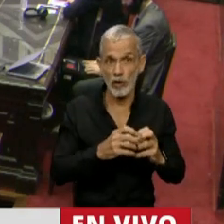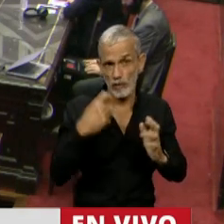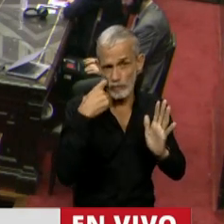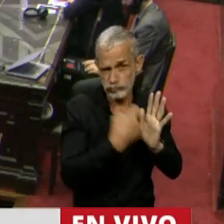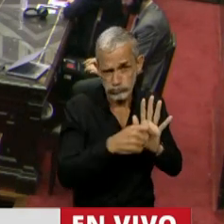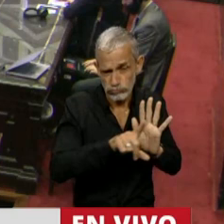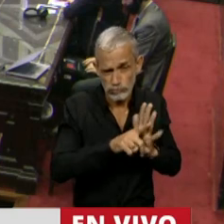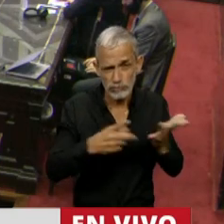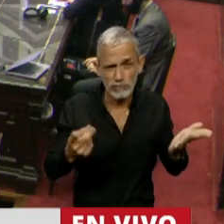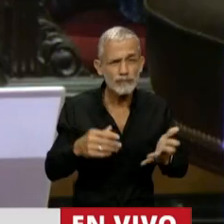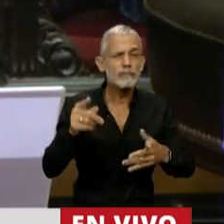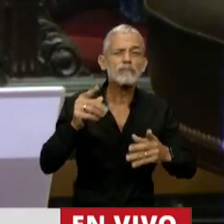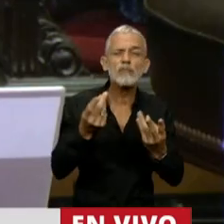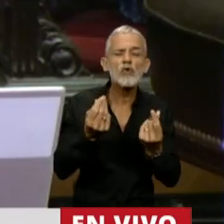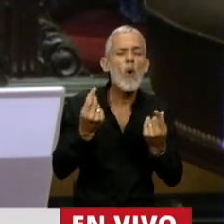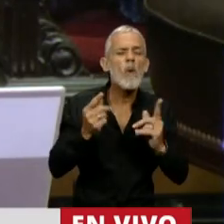nula, de toda nulidad.